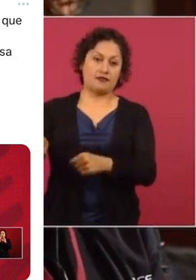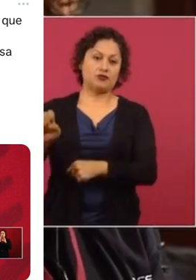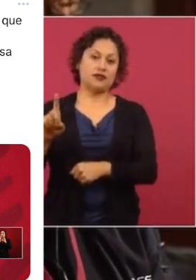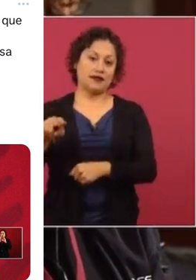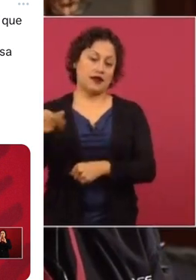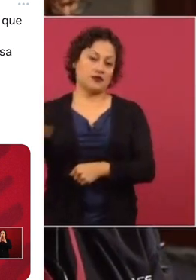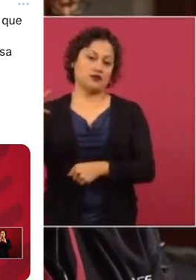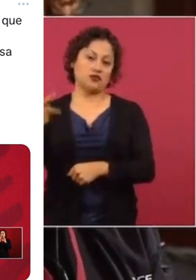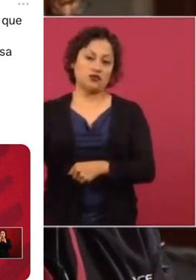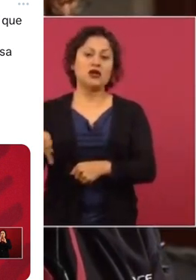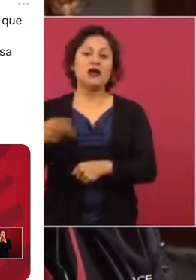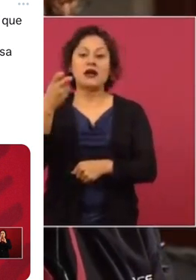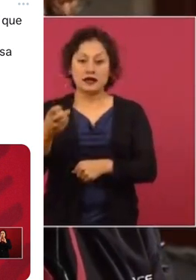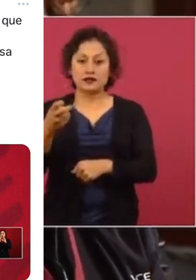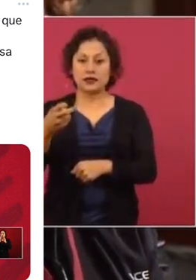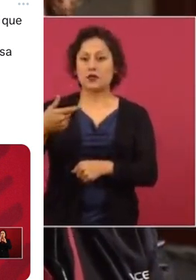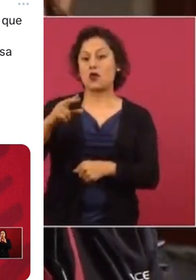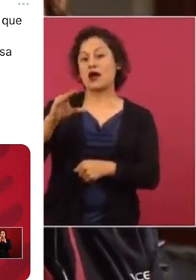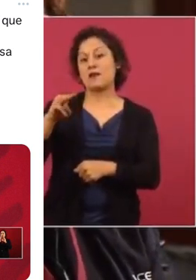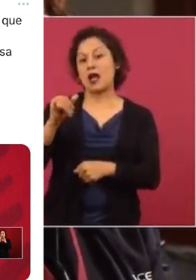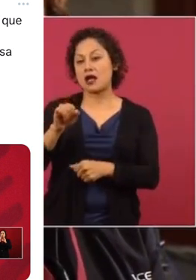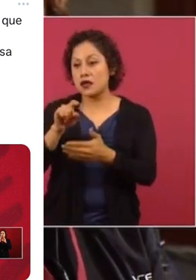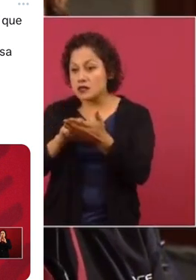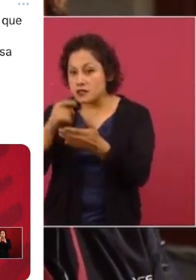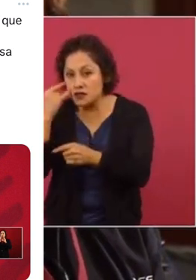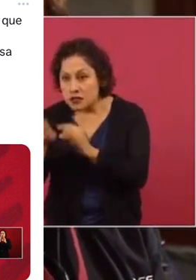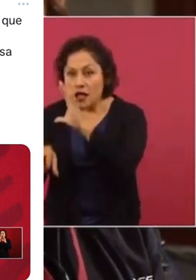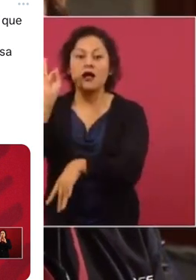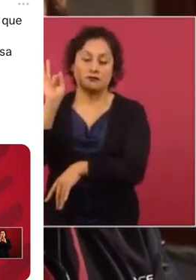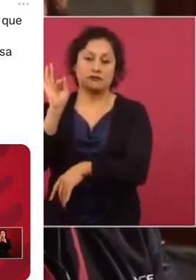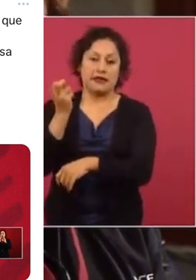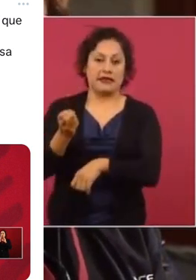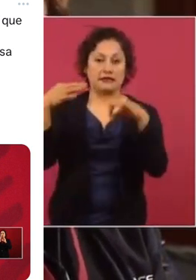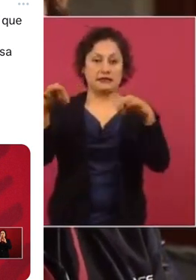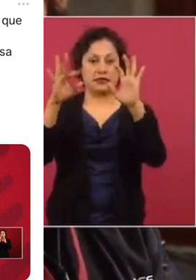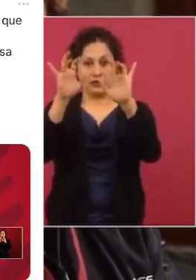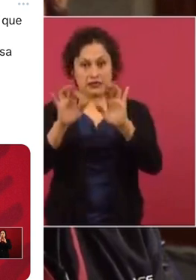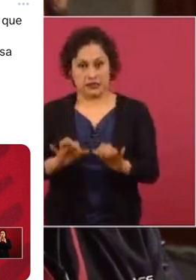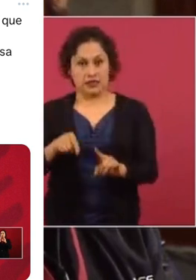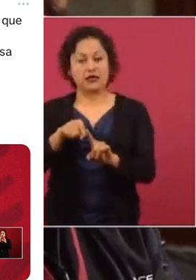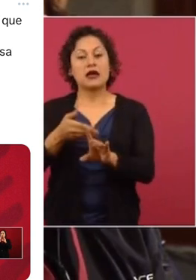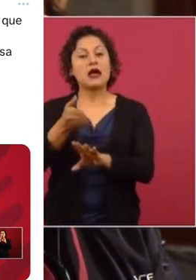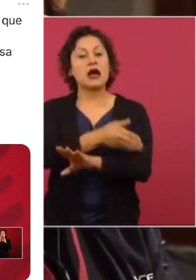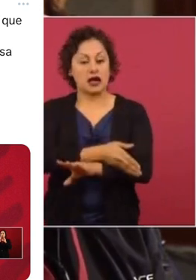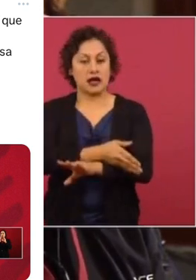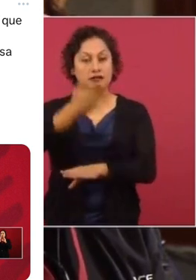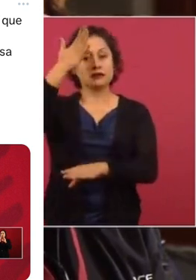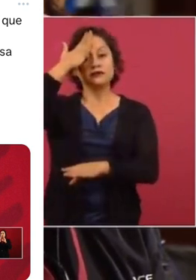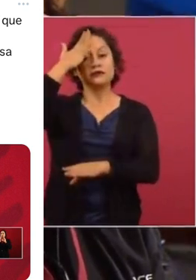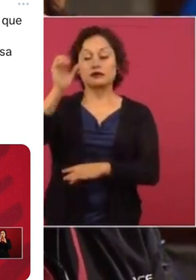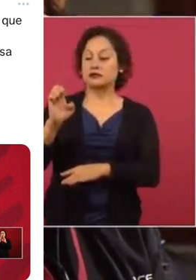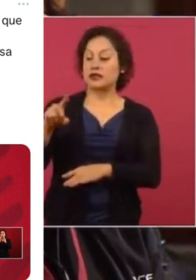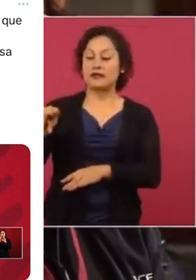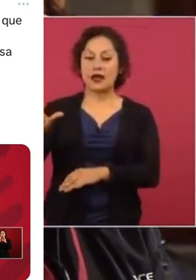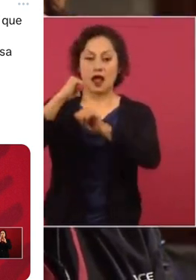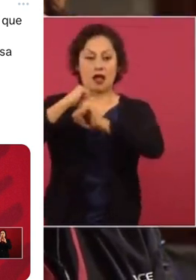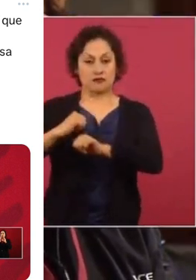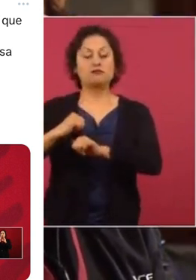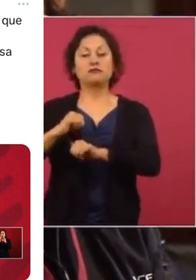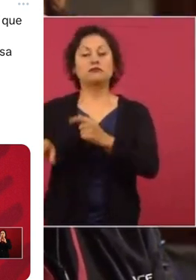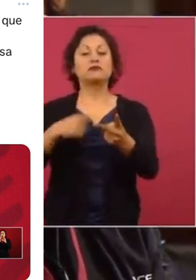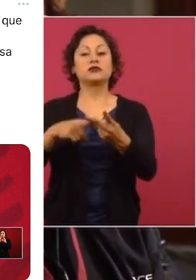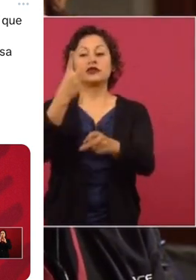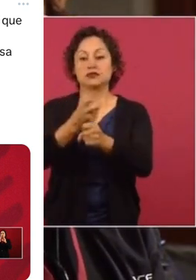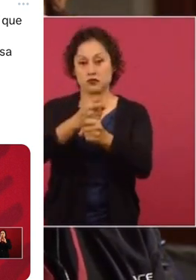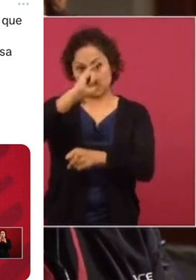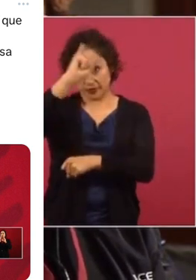Sedena que fue localizado en este hackeo que realizó Guacamaya. Se trata de un documento que fue elaborado por el entonces titular del Estado Mayor de la Sedena y por la